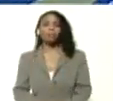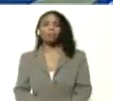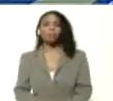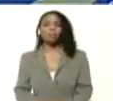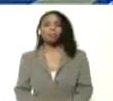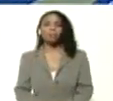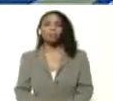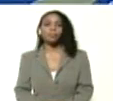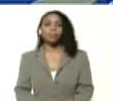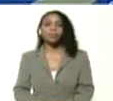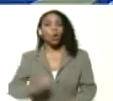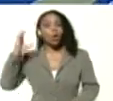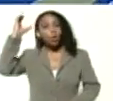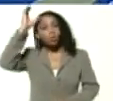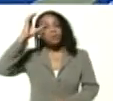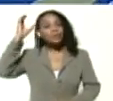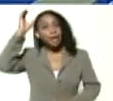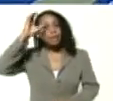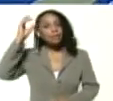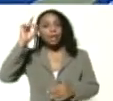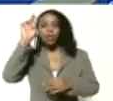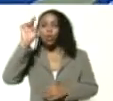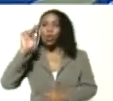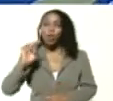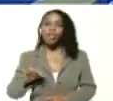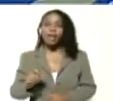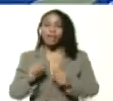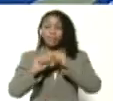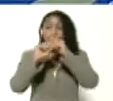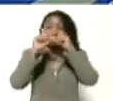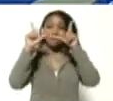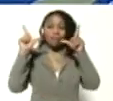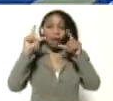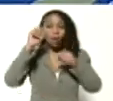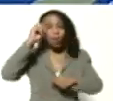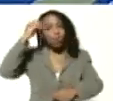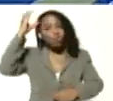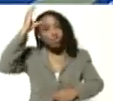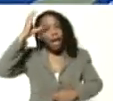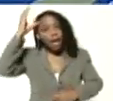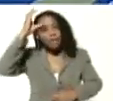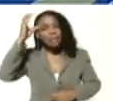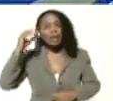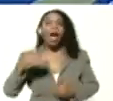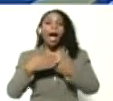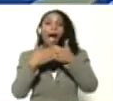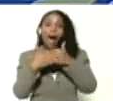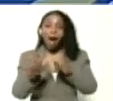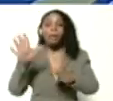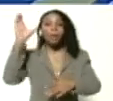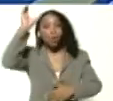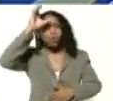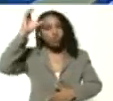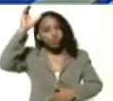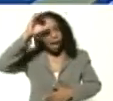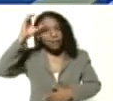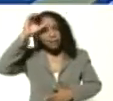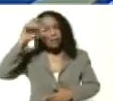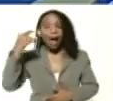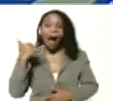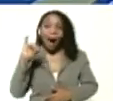por la conciencia y todos los días hay que despertar conciencia todos los días hay que despertar la conciencia hay que